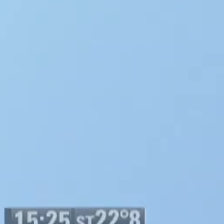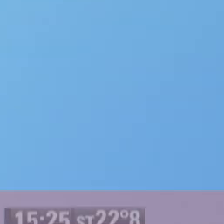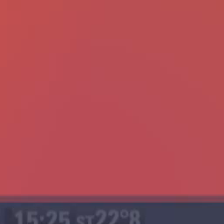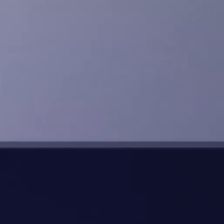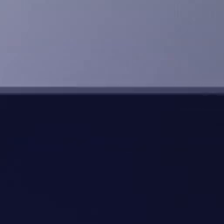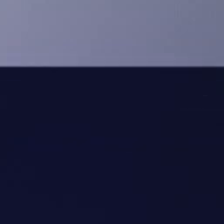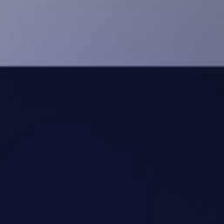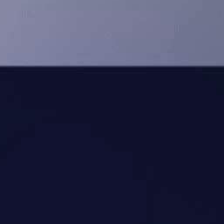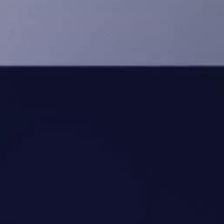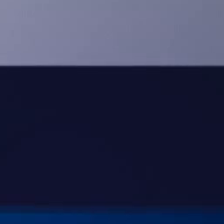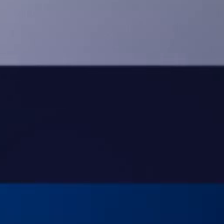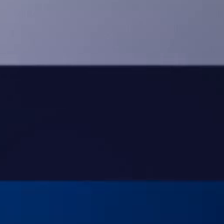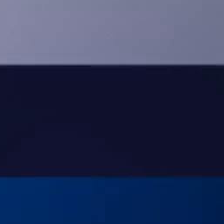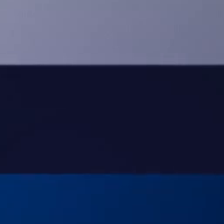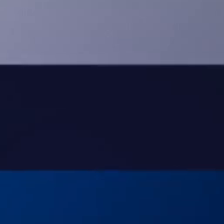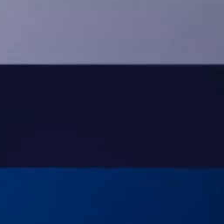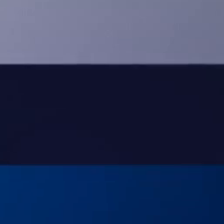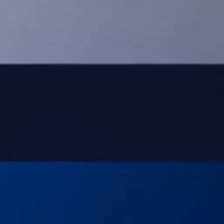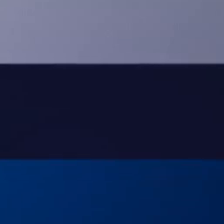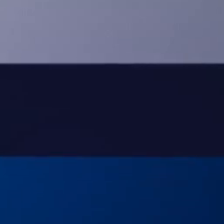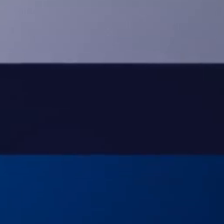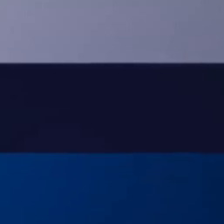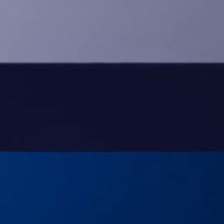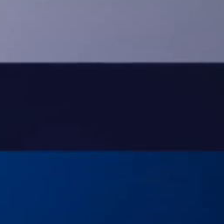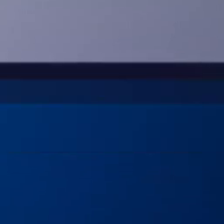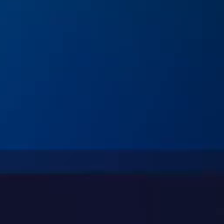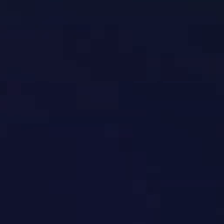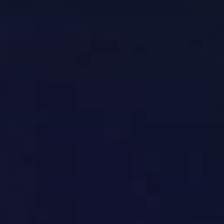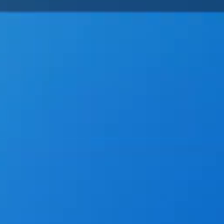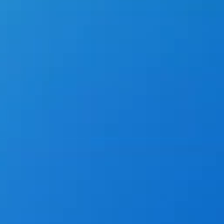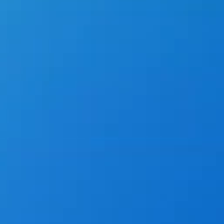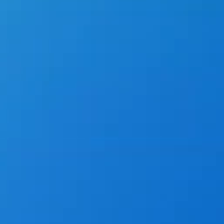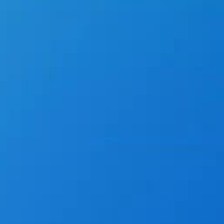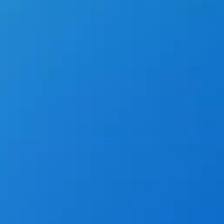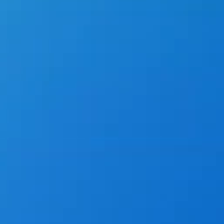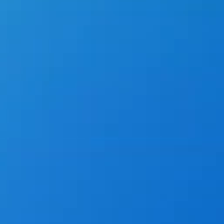¡Seguimos ¡Seguimos de ¡Seguimos Gracias ver el video.